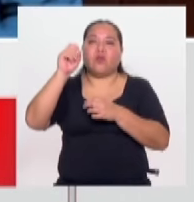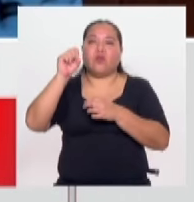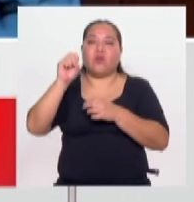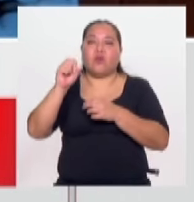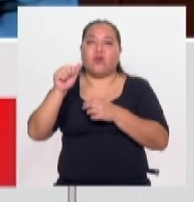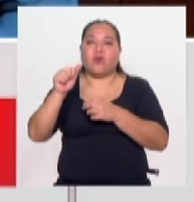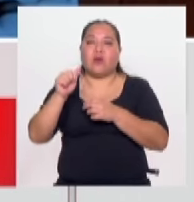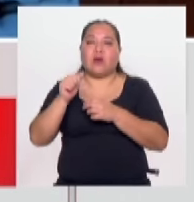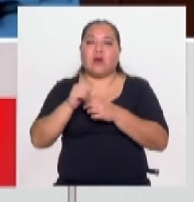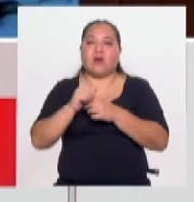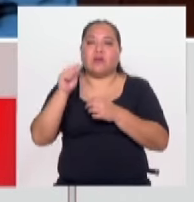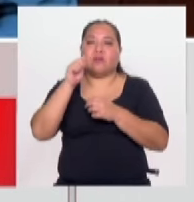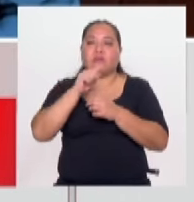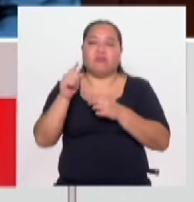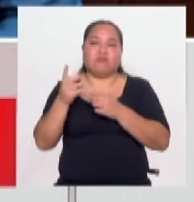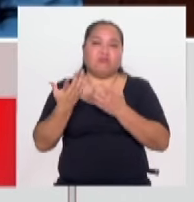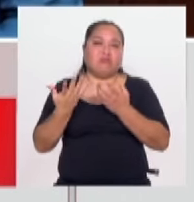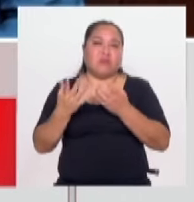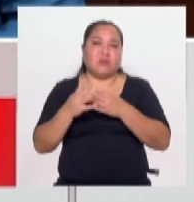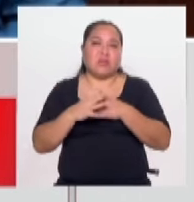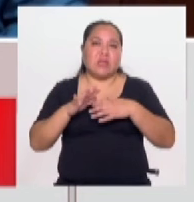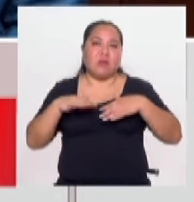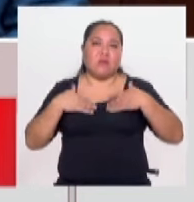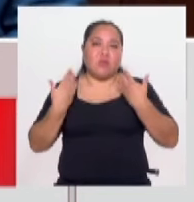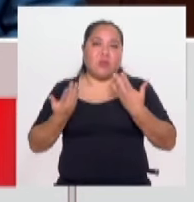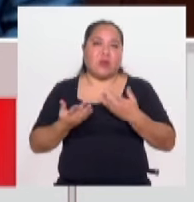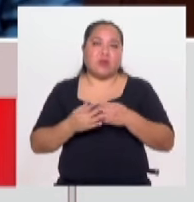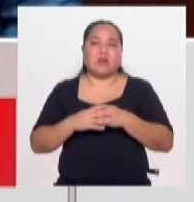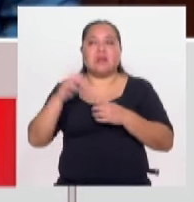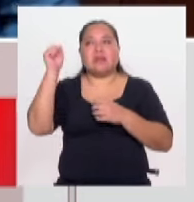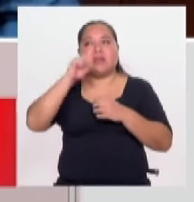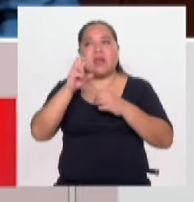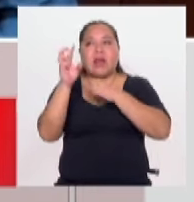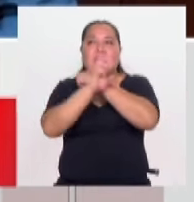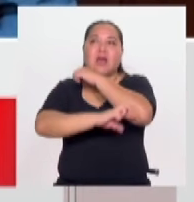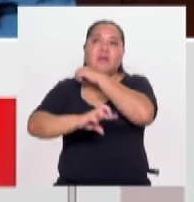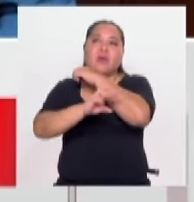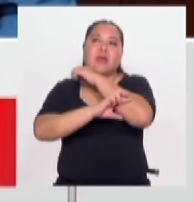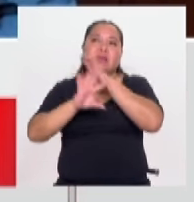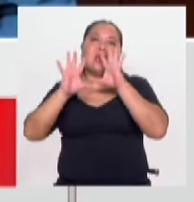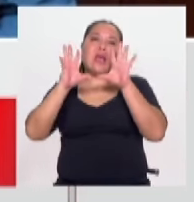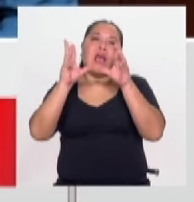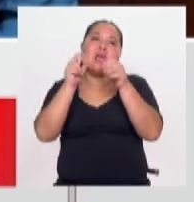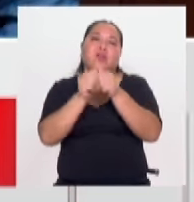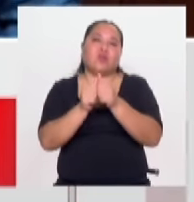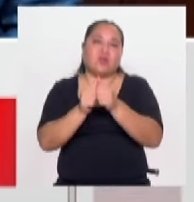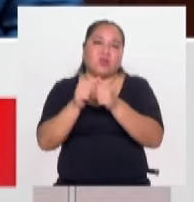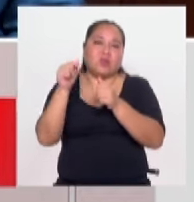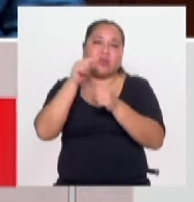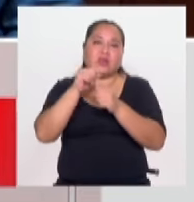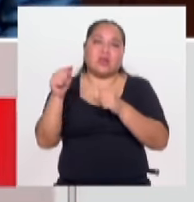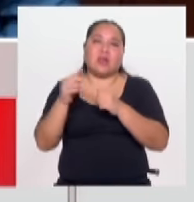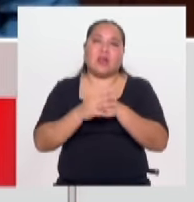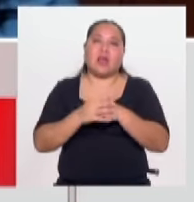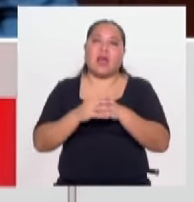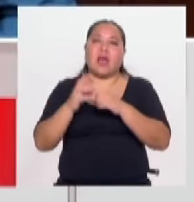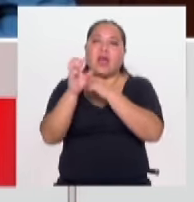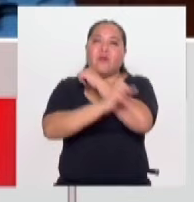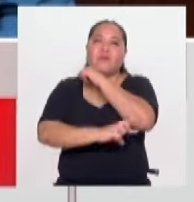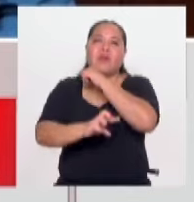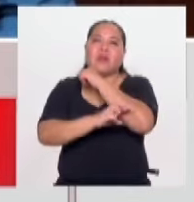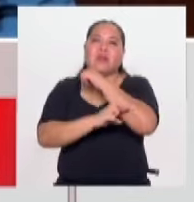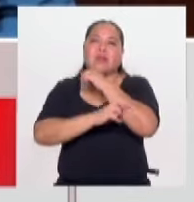observadores? Mire, hay países asociados a la comunidad indígena en Naciones, hay países observadores.